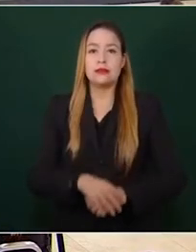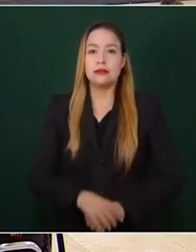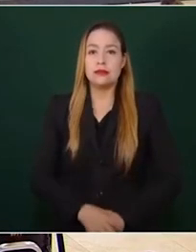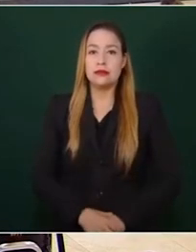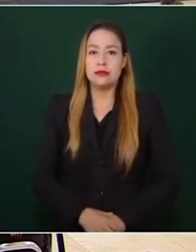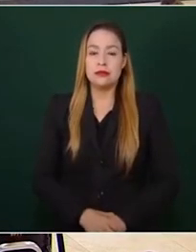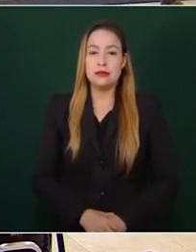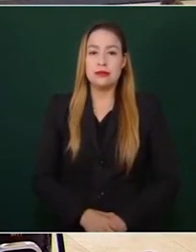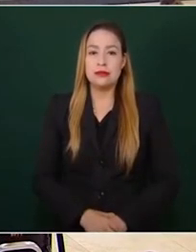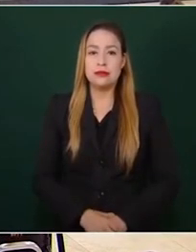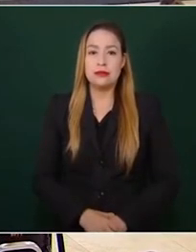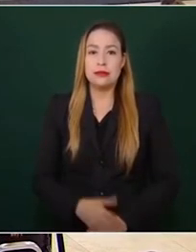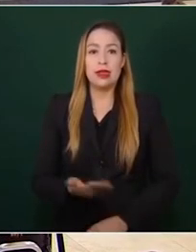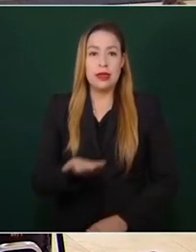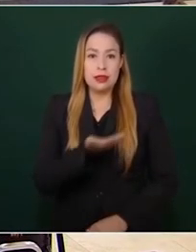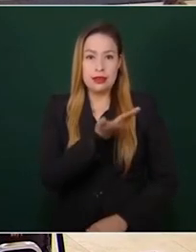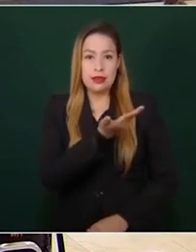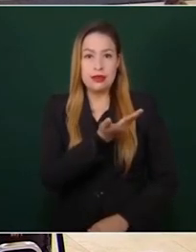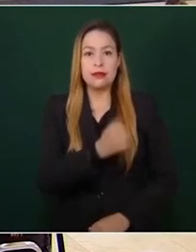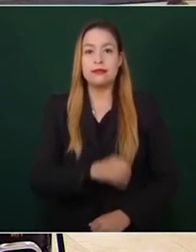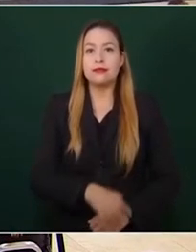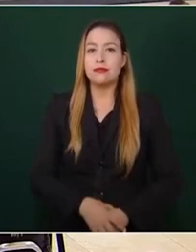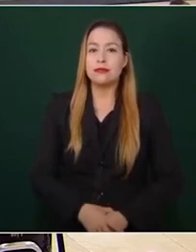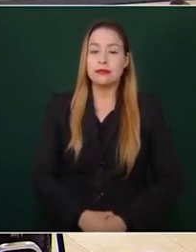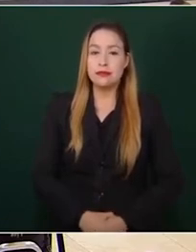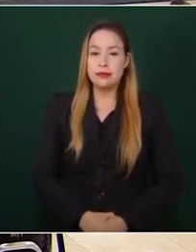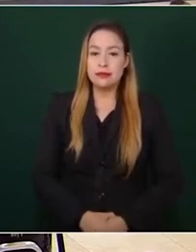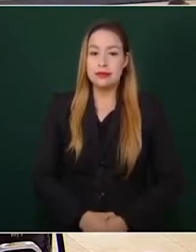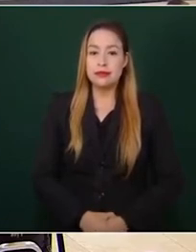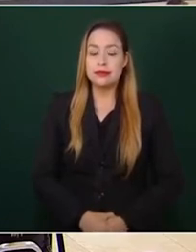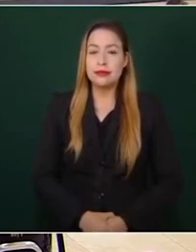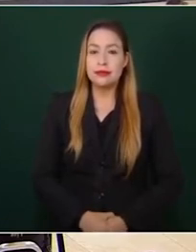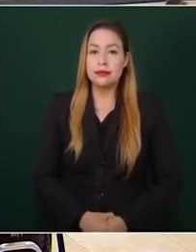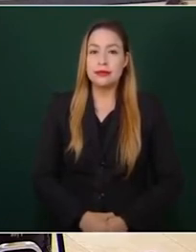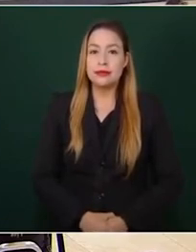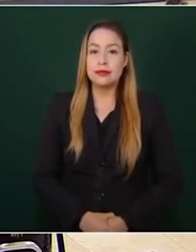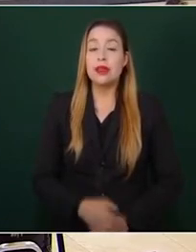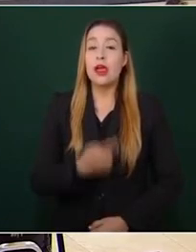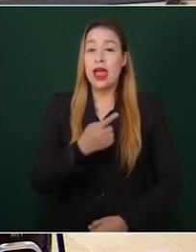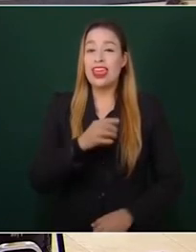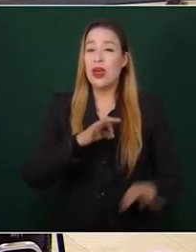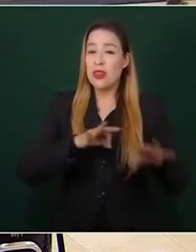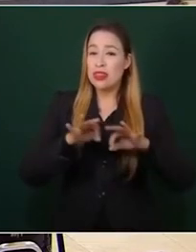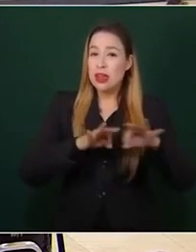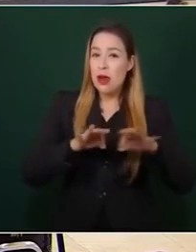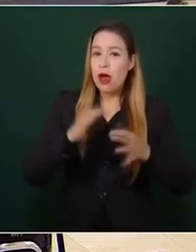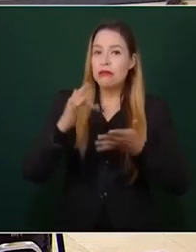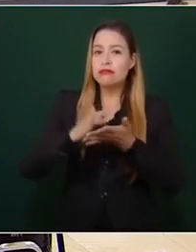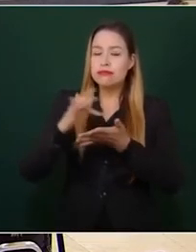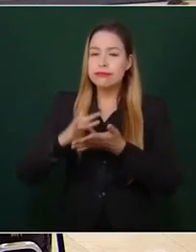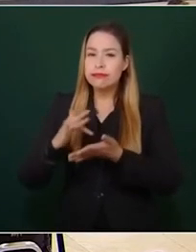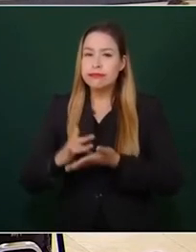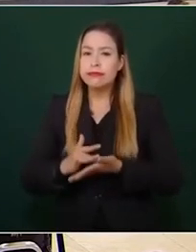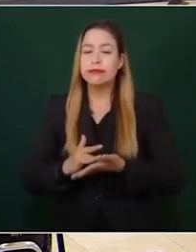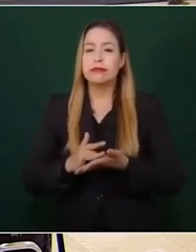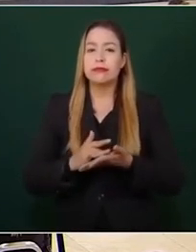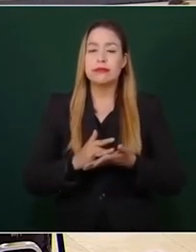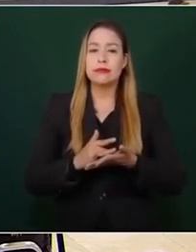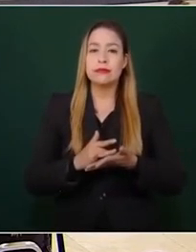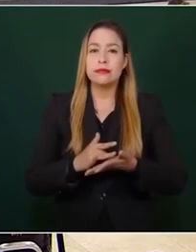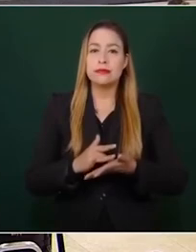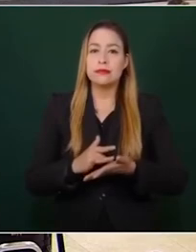Adelante, por favor. Bien, mencioné que con trabajos de inteligencia ahí en